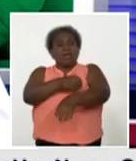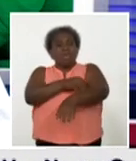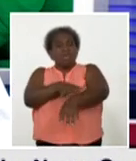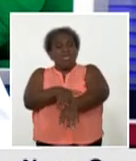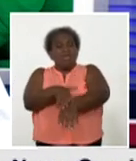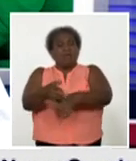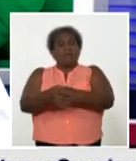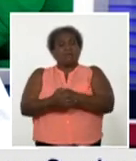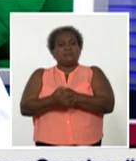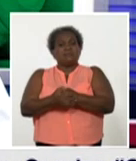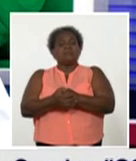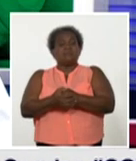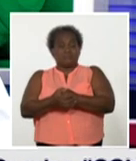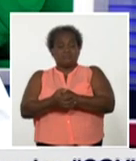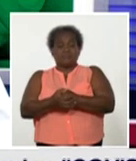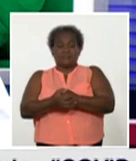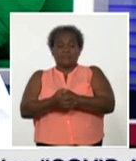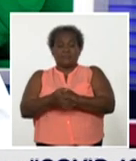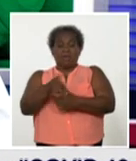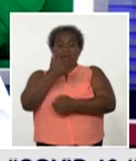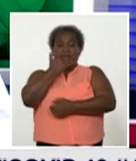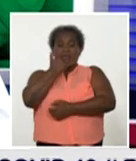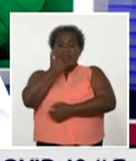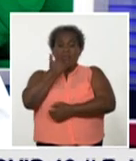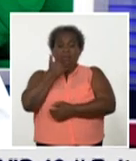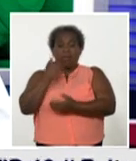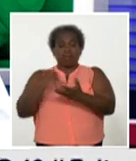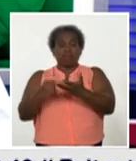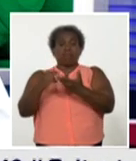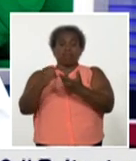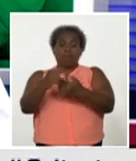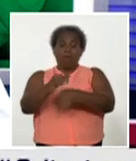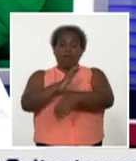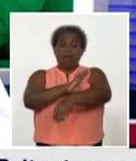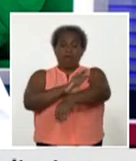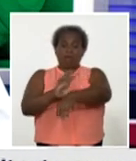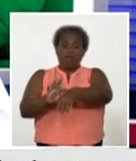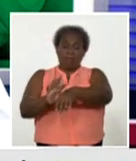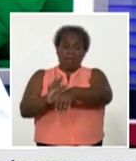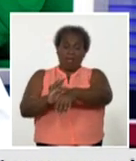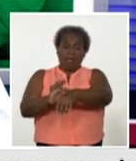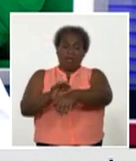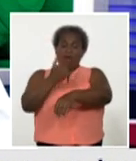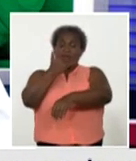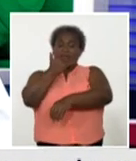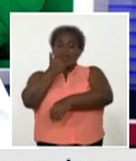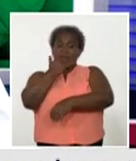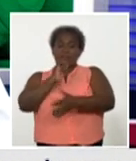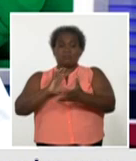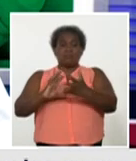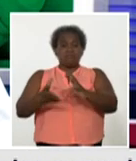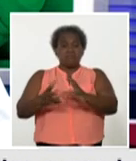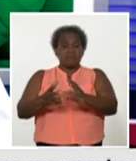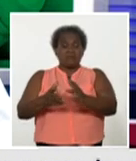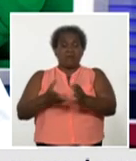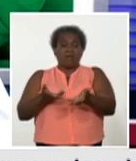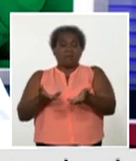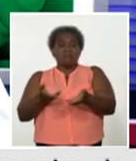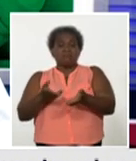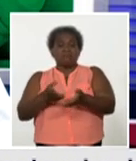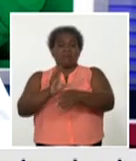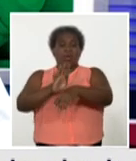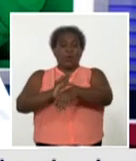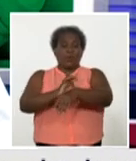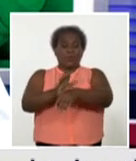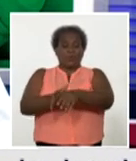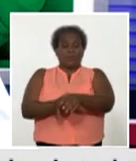que también son comorbilidades que generalmente complican la evolución de los pacientes.